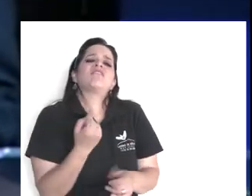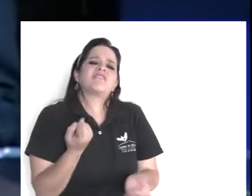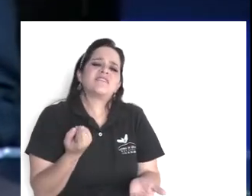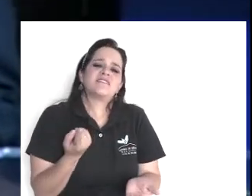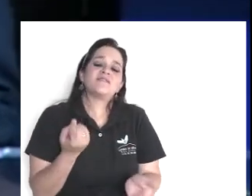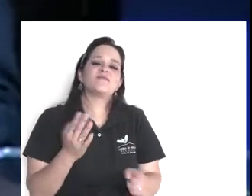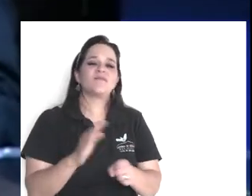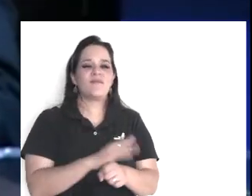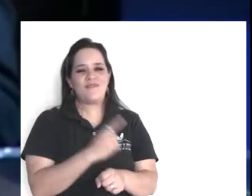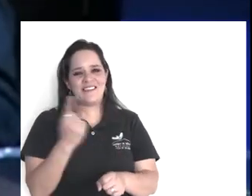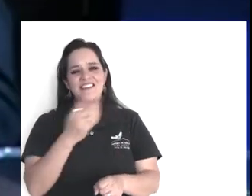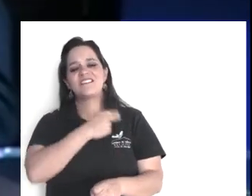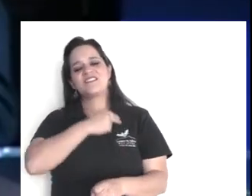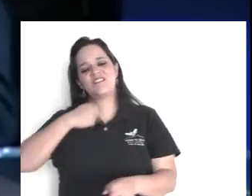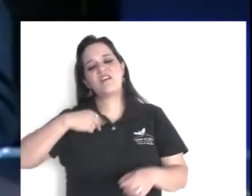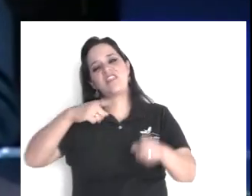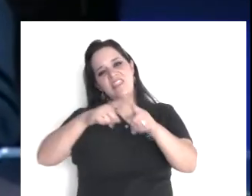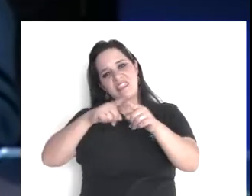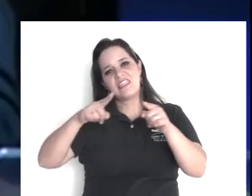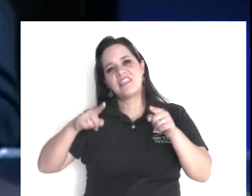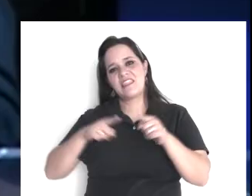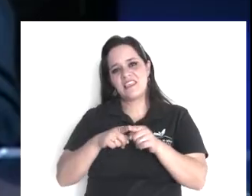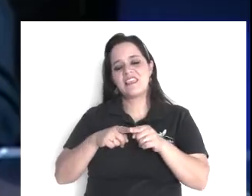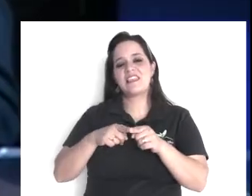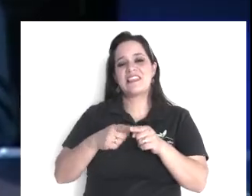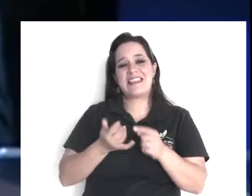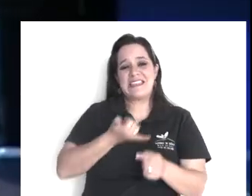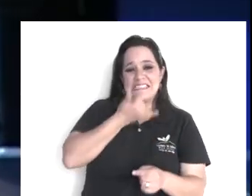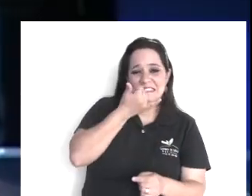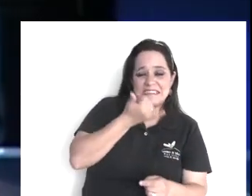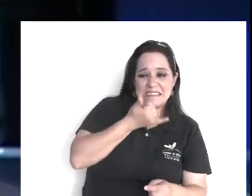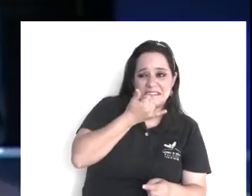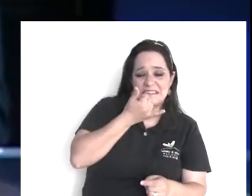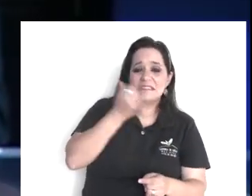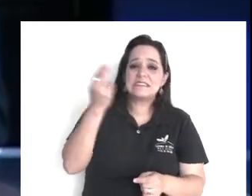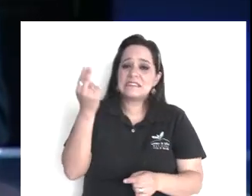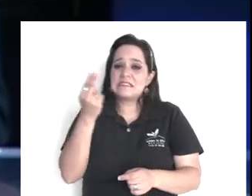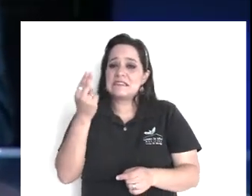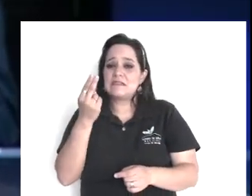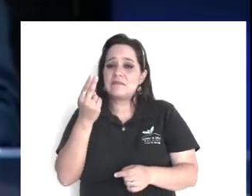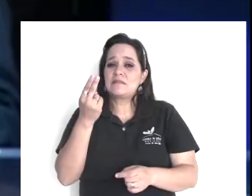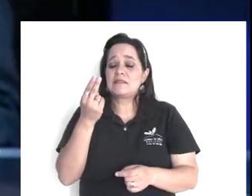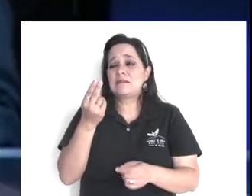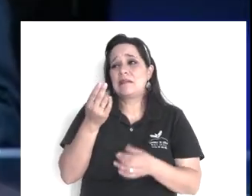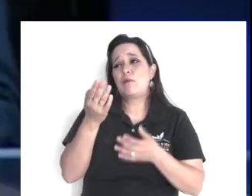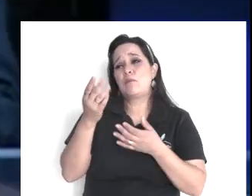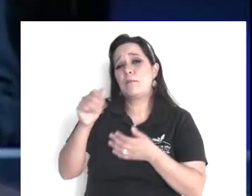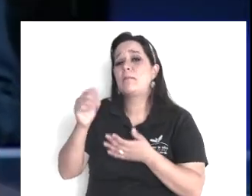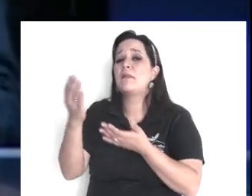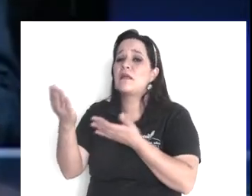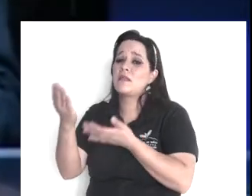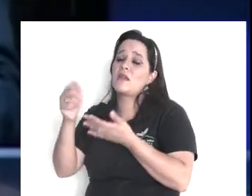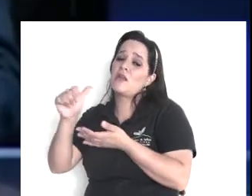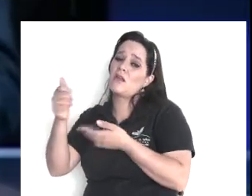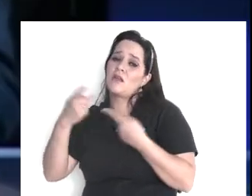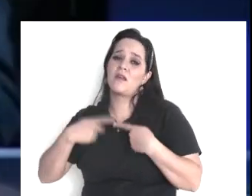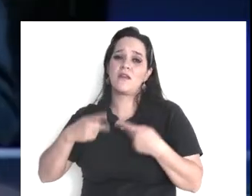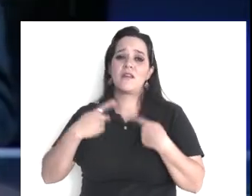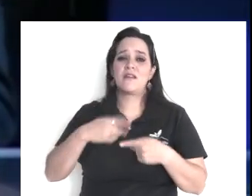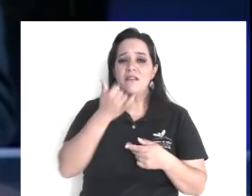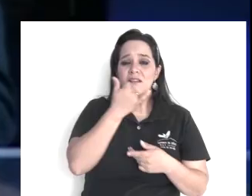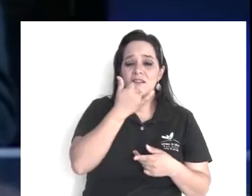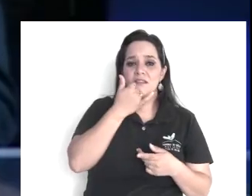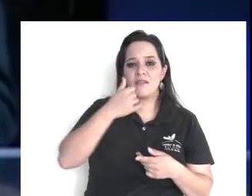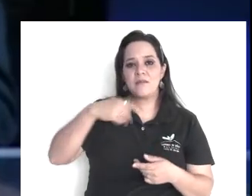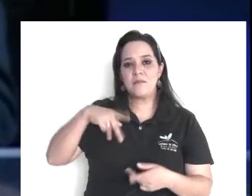pero también necesitamos, que nos perdonen, o sea, es complejo el asunto, fíjense, es, diría yo, es